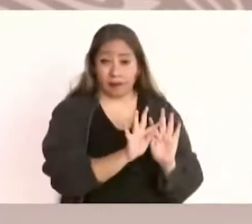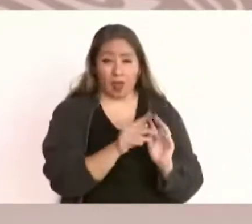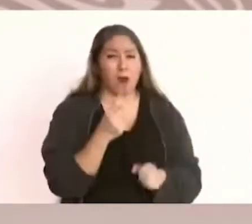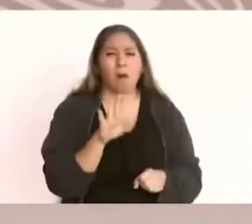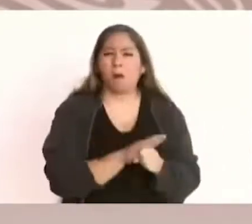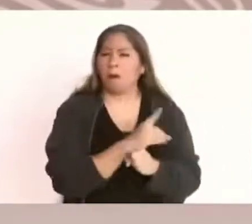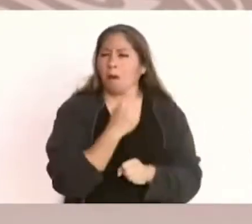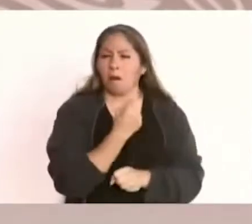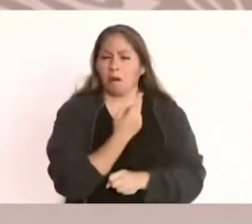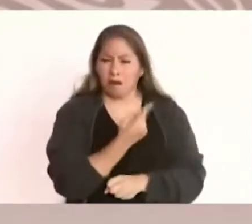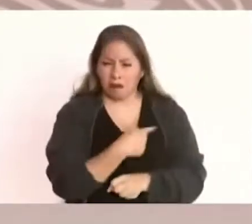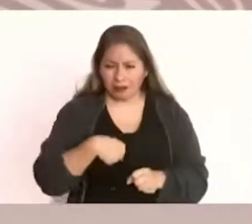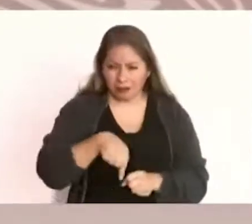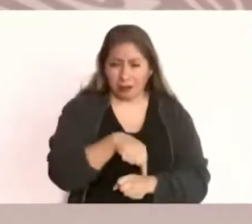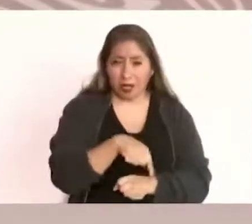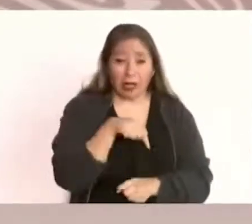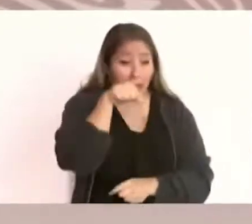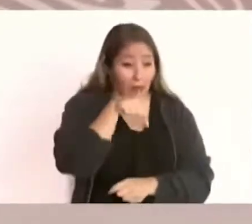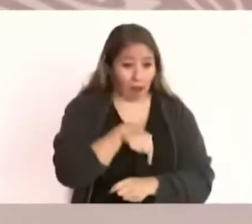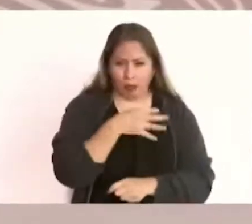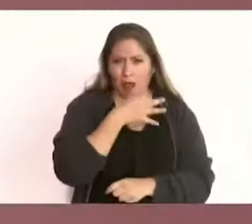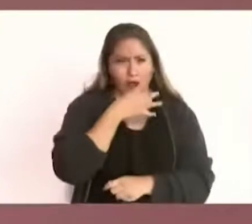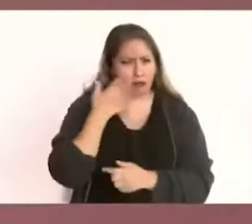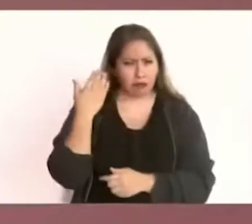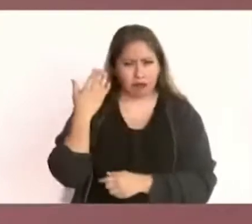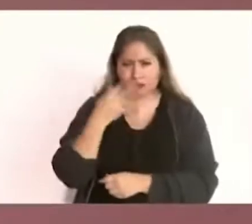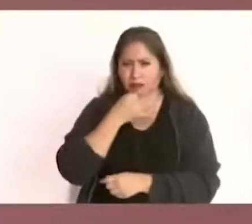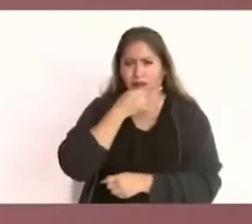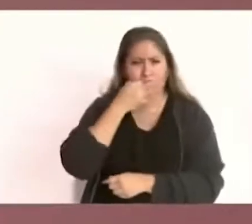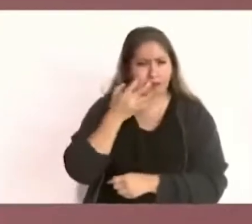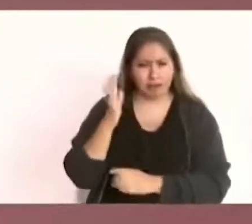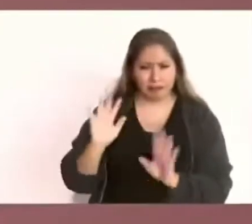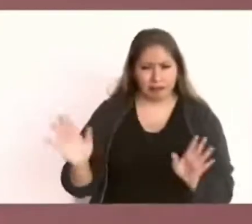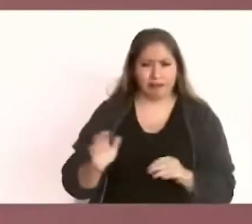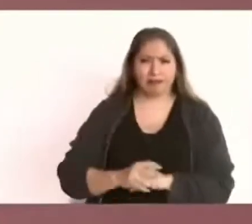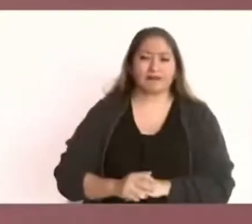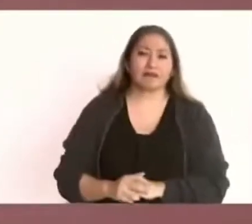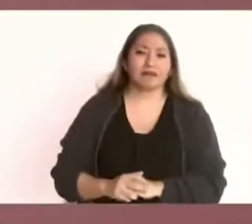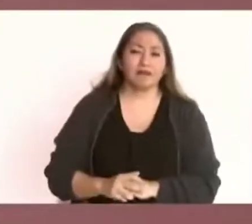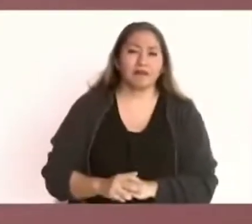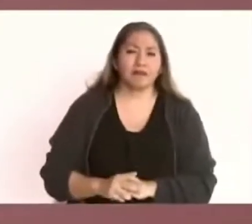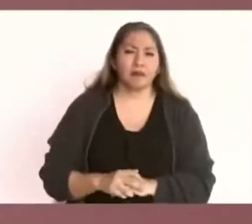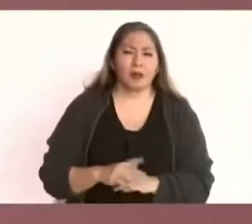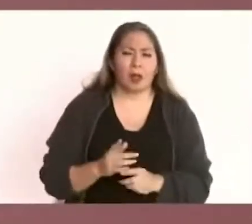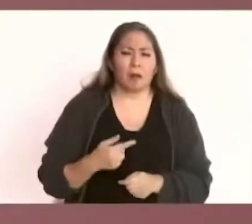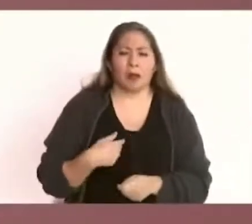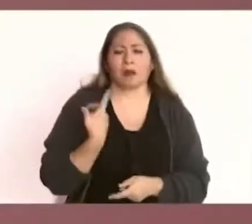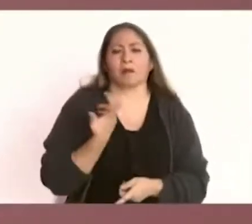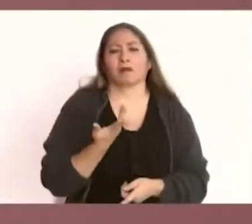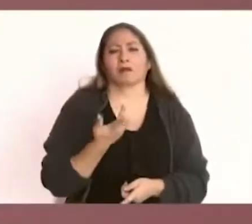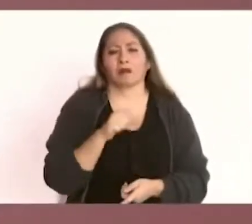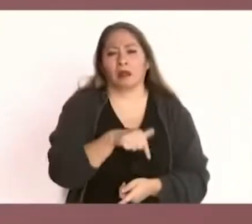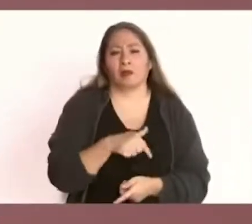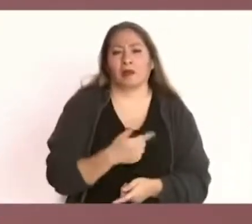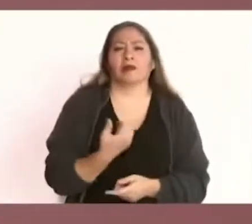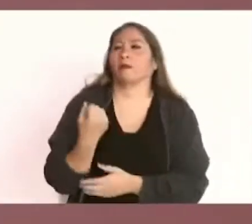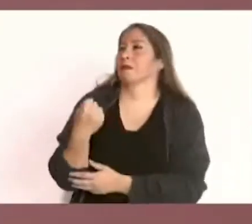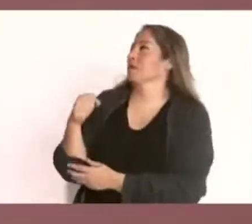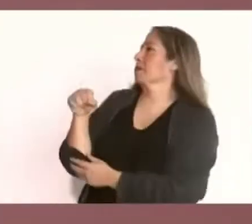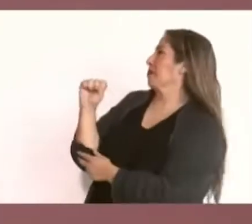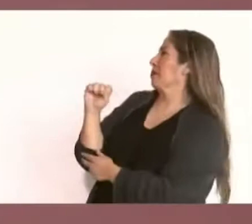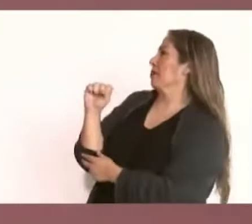todo, que nadie se sienta absoluto en ningún nivel de la escala y que sea siempre el pueblo el que tenga en sus manos las riendas del poder,